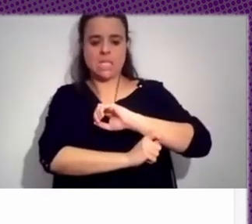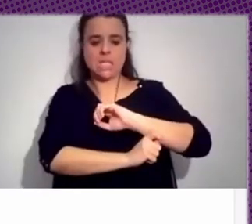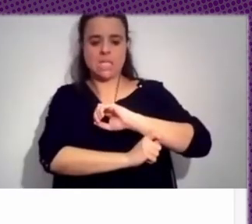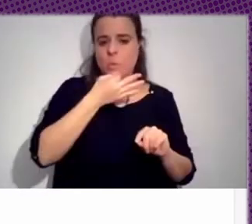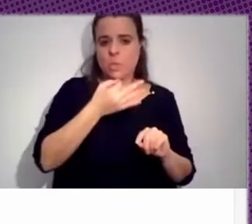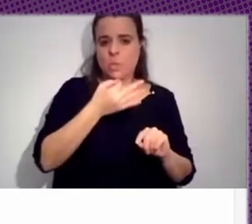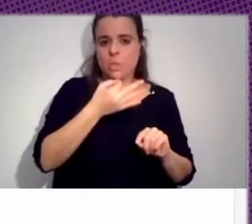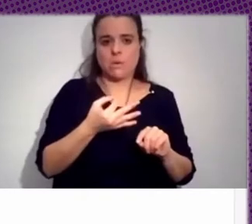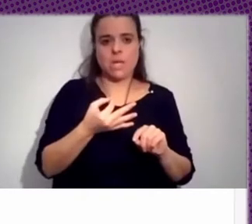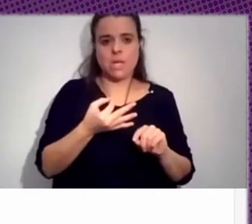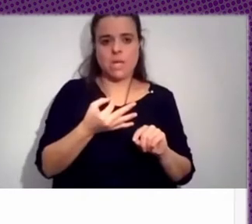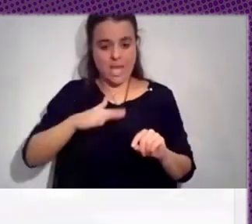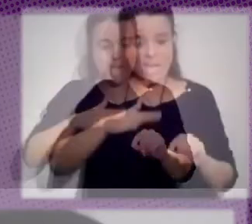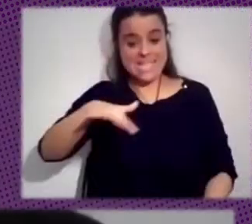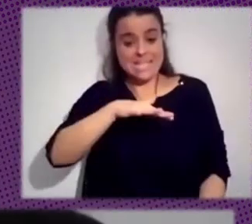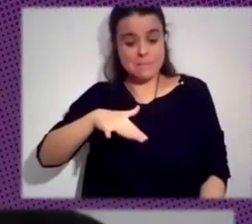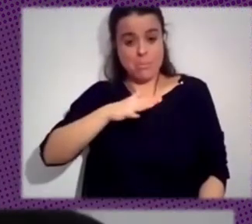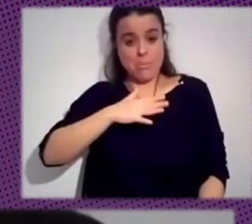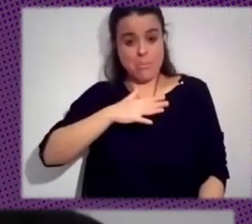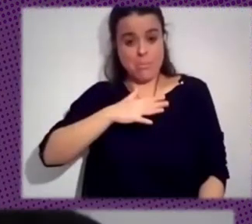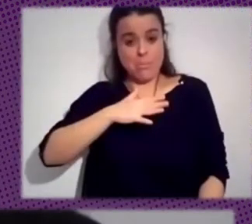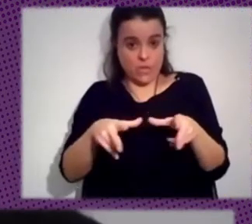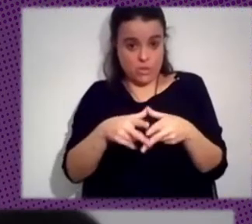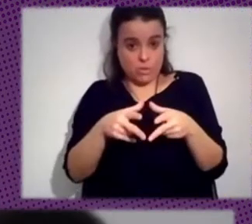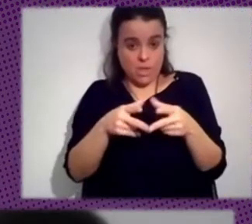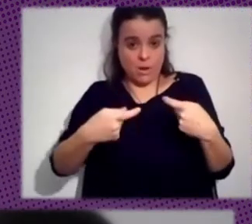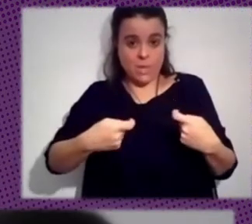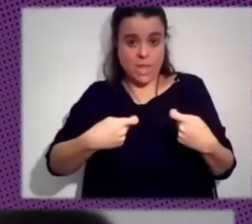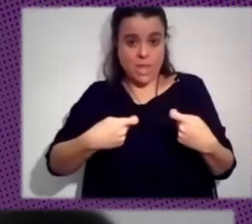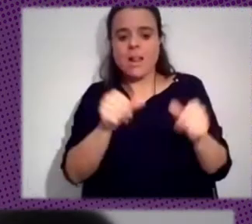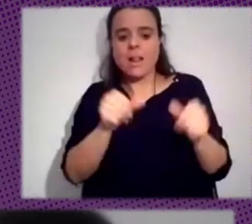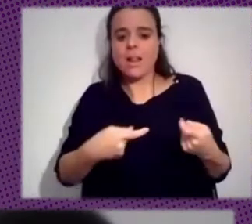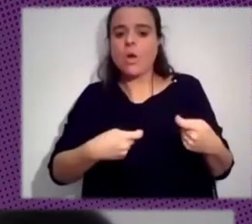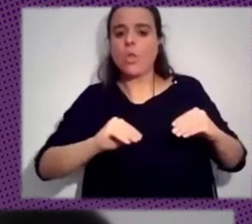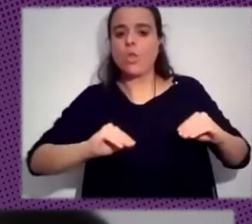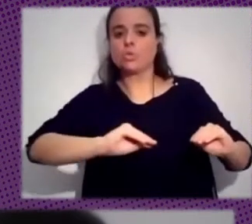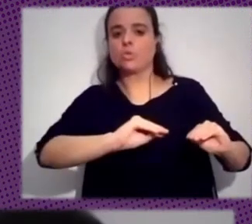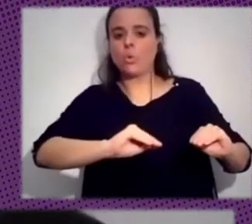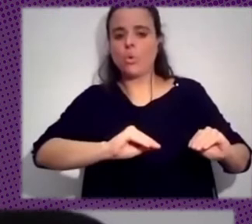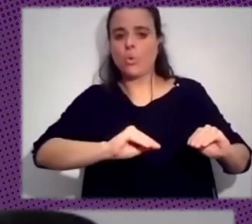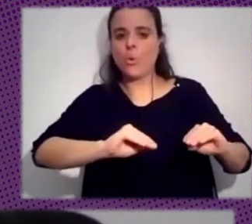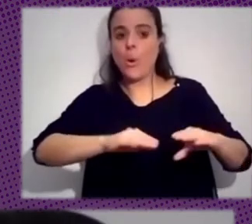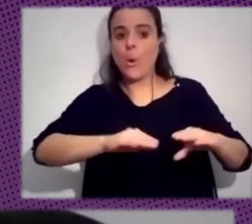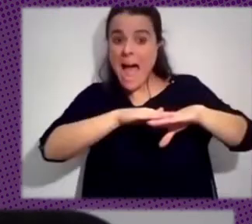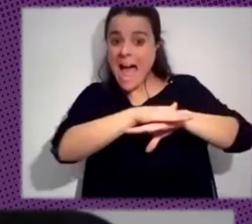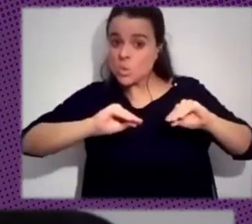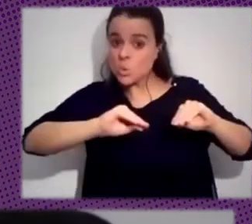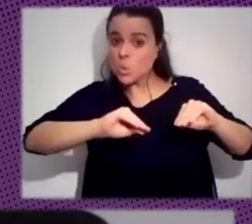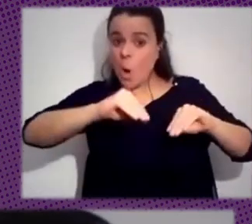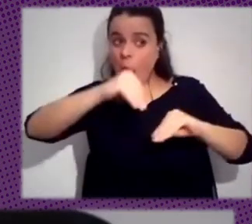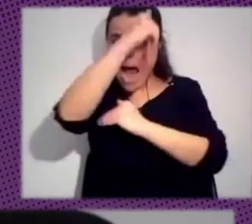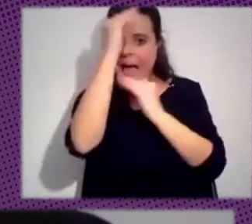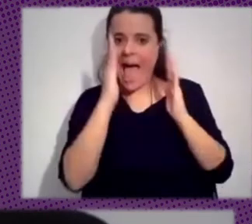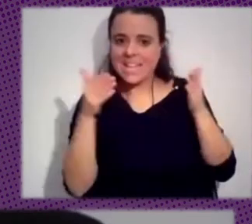el espacio que estamos usando y habitando, que son las redes sociales comerciales, su modelo de negocio se basa en la atención y todos sabemos que, todos